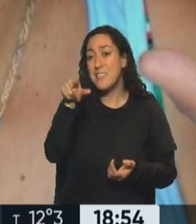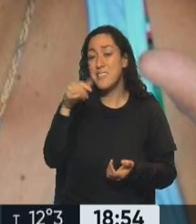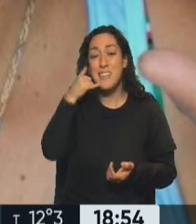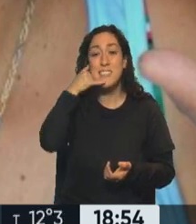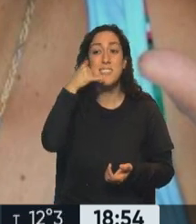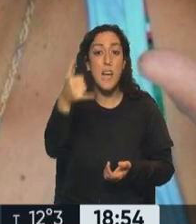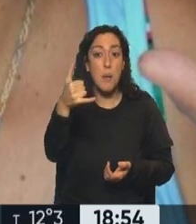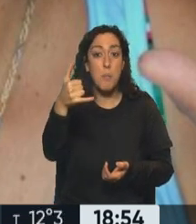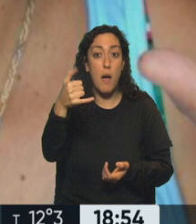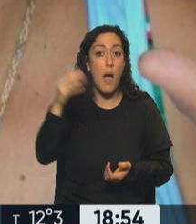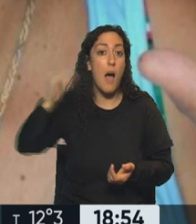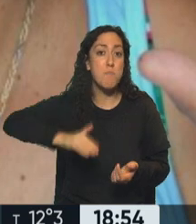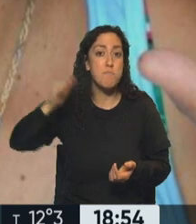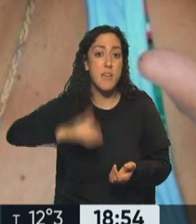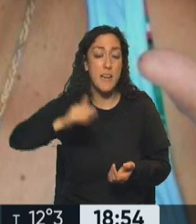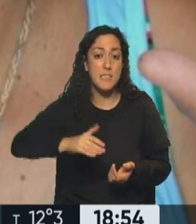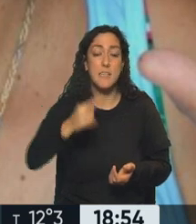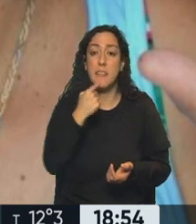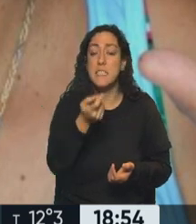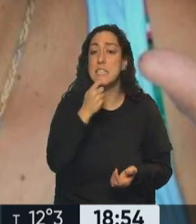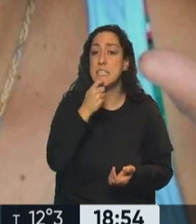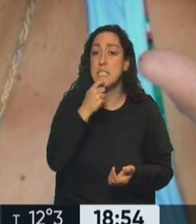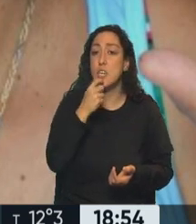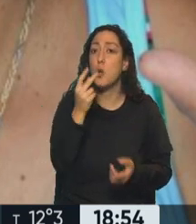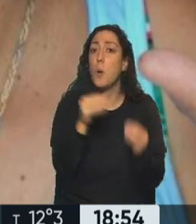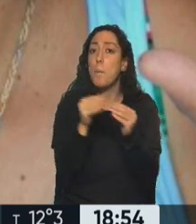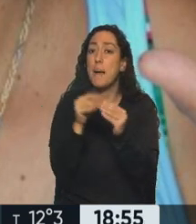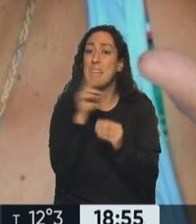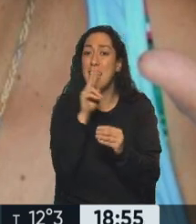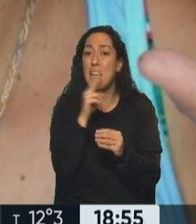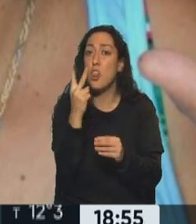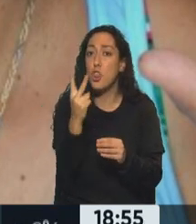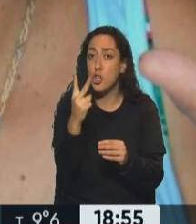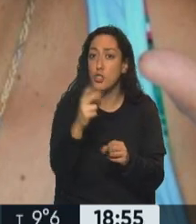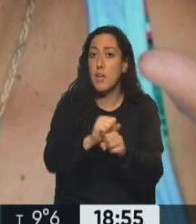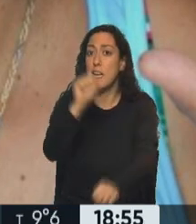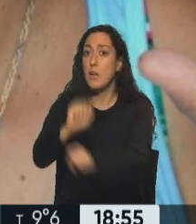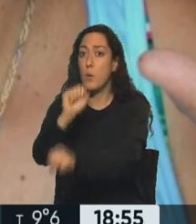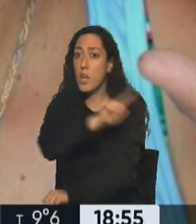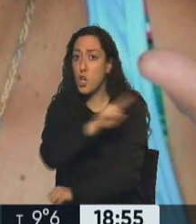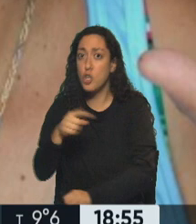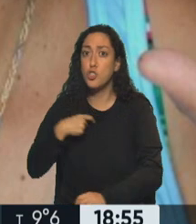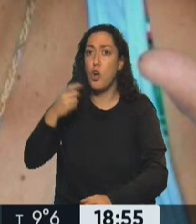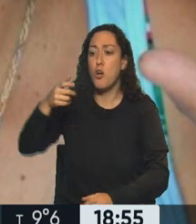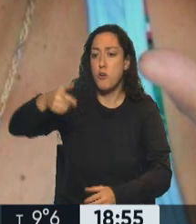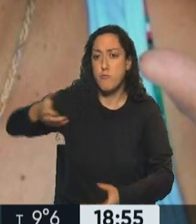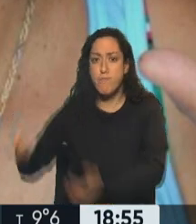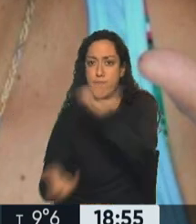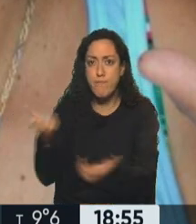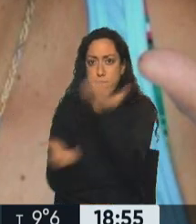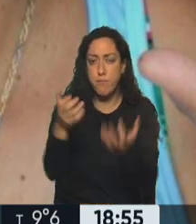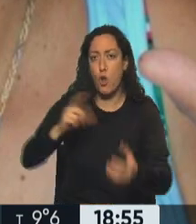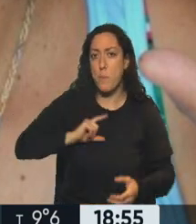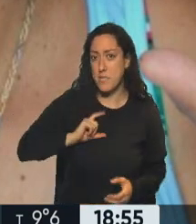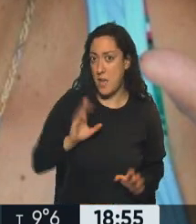nos sacan a dos compañeras de la policía, voy y les prendo fuego a la comisaría. Nunca estuvo probado que eso fuera así, sin embargo, en esa causa Milagro Sala fue